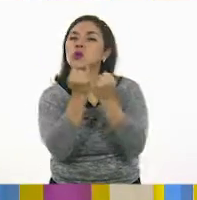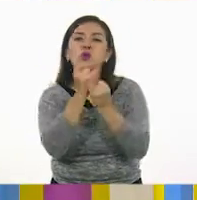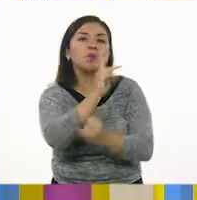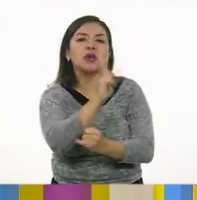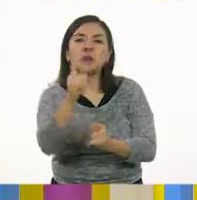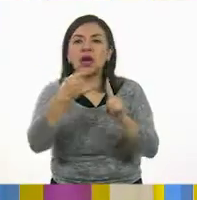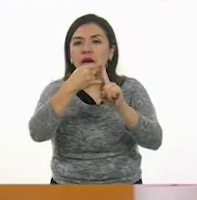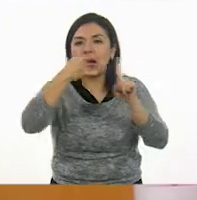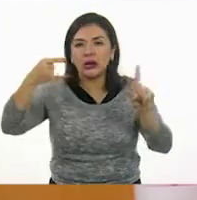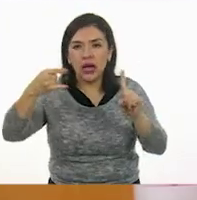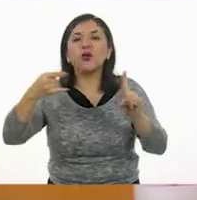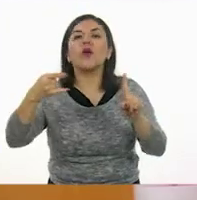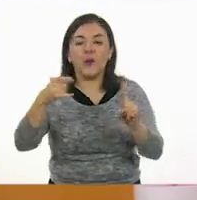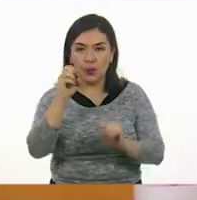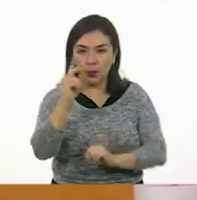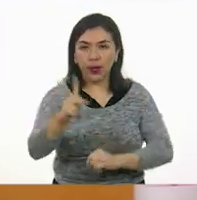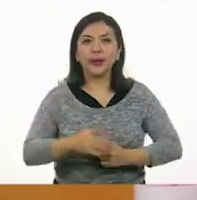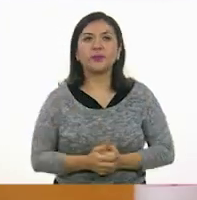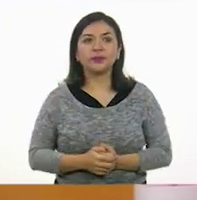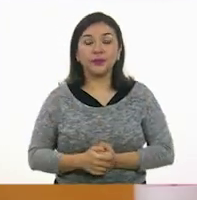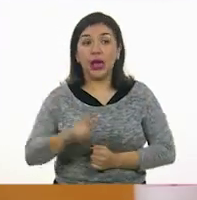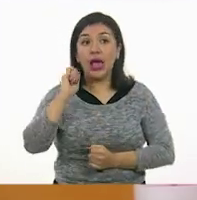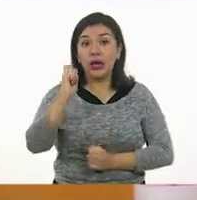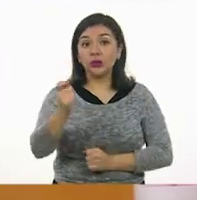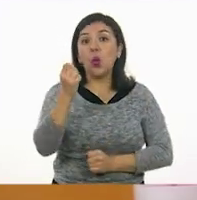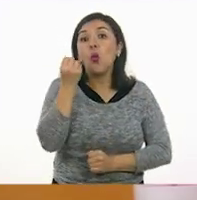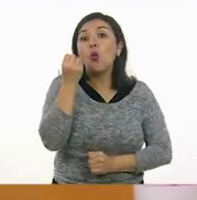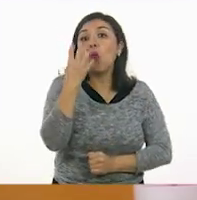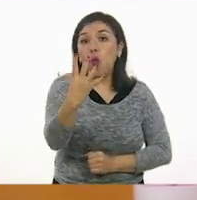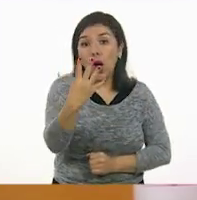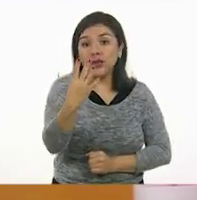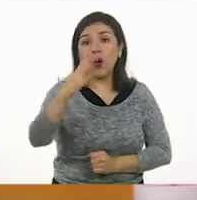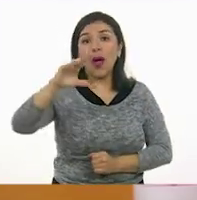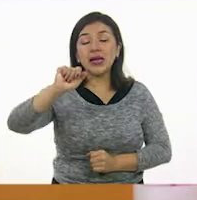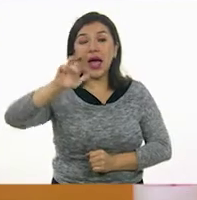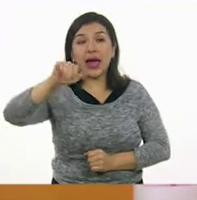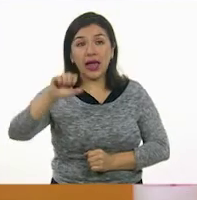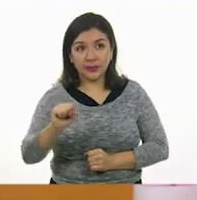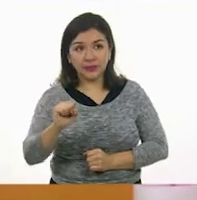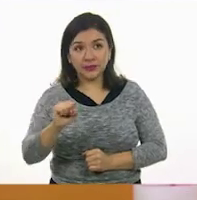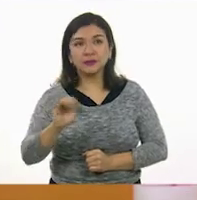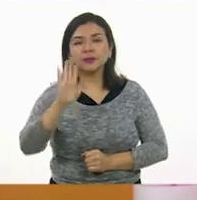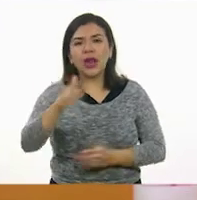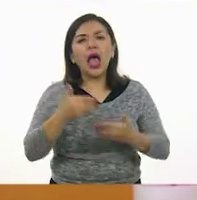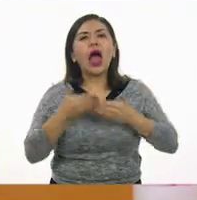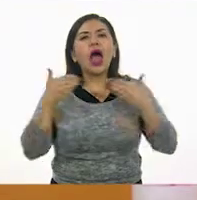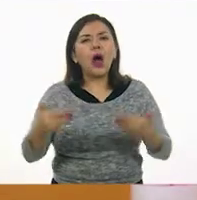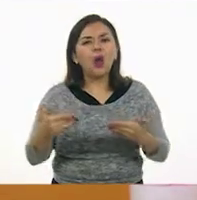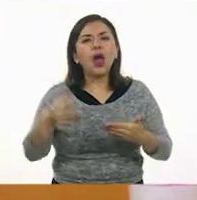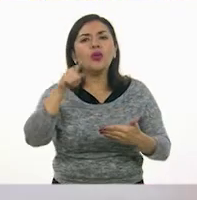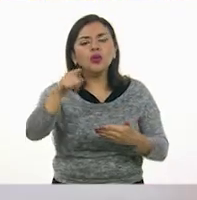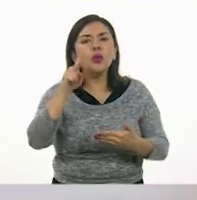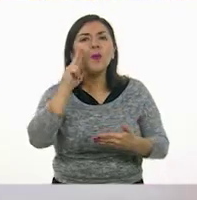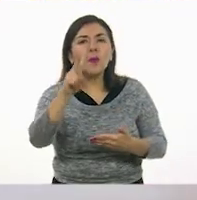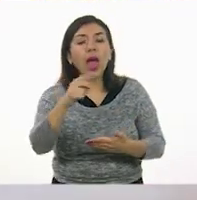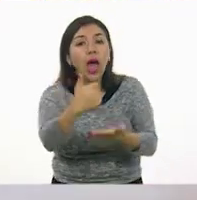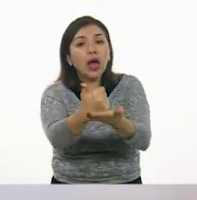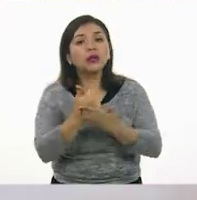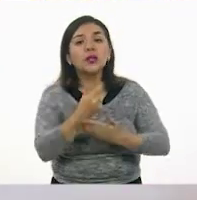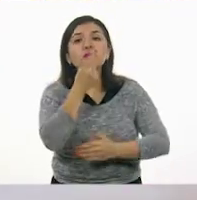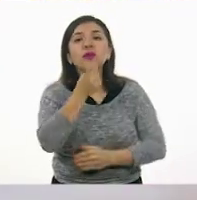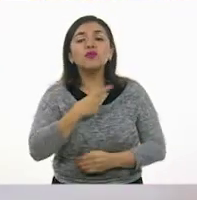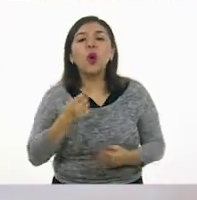también. Ok. Entonces, vamos a poner que son cuatro. Cuatro. Ahora, vamos a contar el número de aristas.